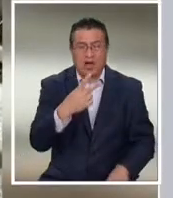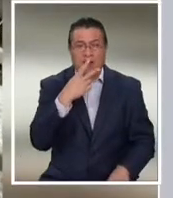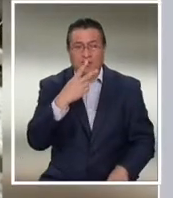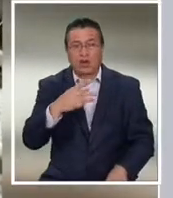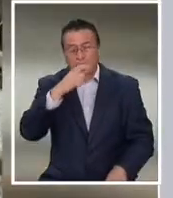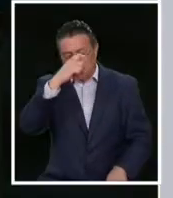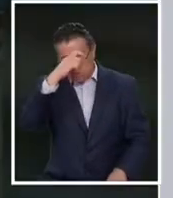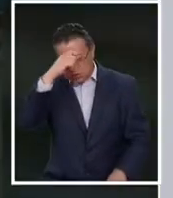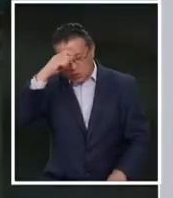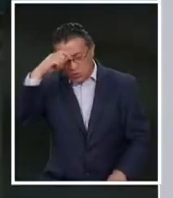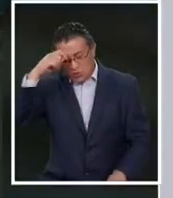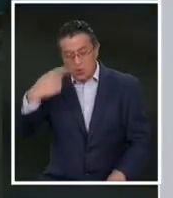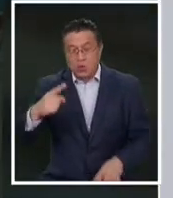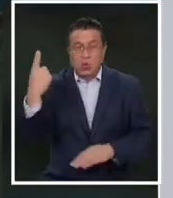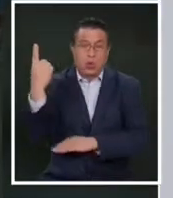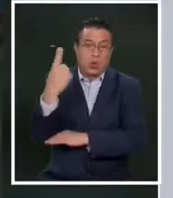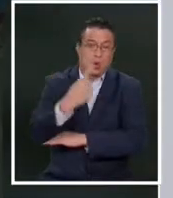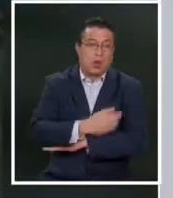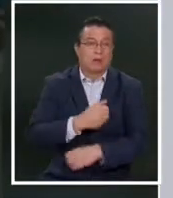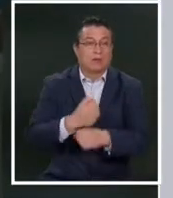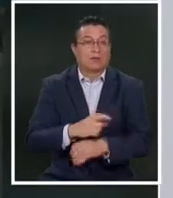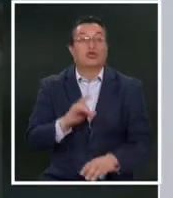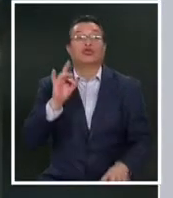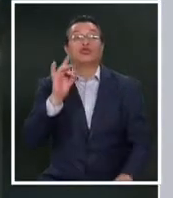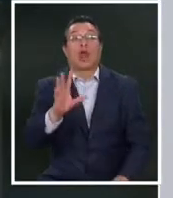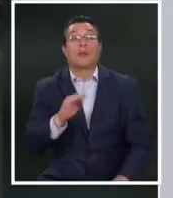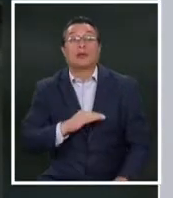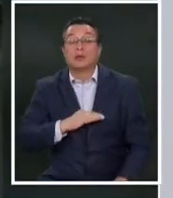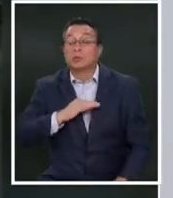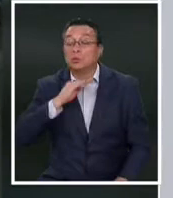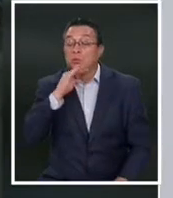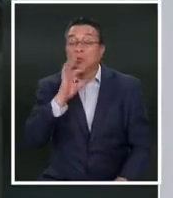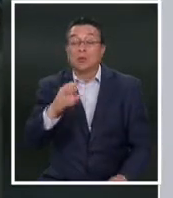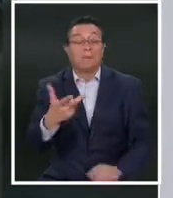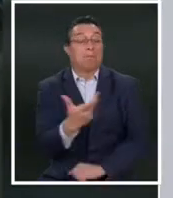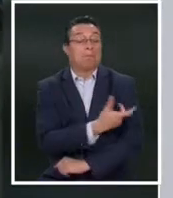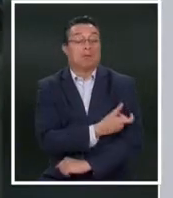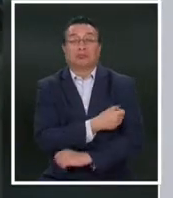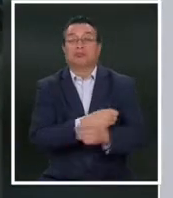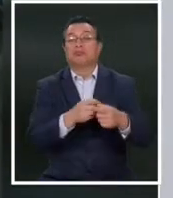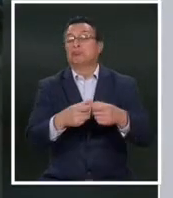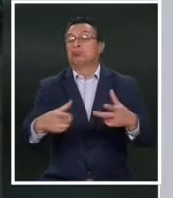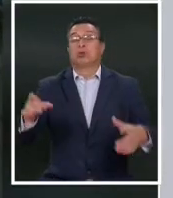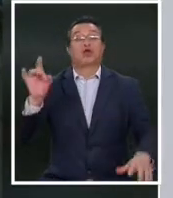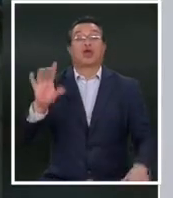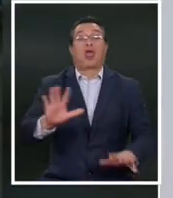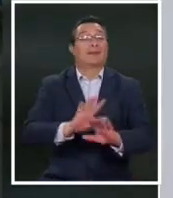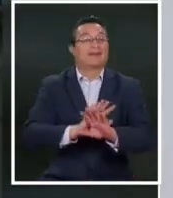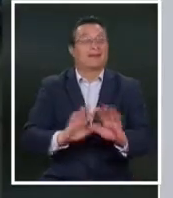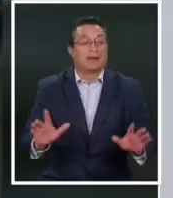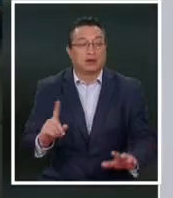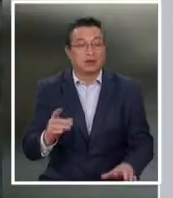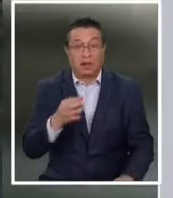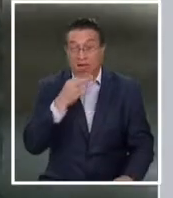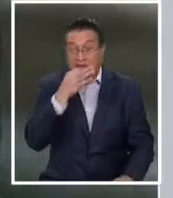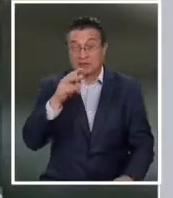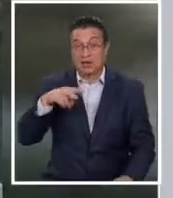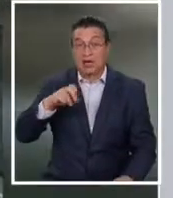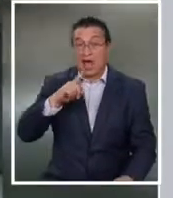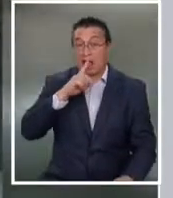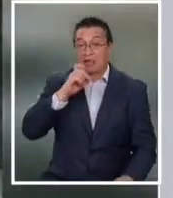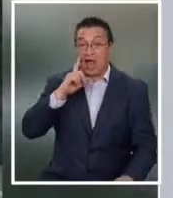extenuantes turnos. No basta con un proceso de vacunación masivo. Como lo dijo Natalia,